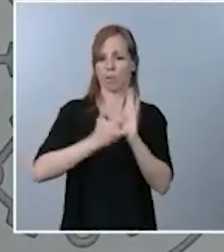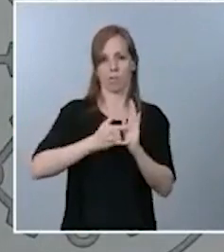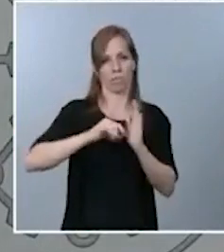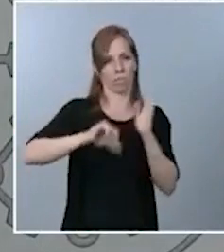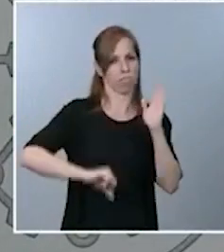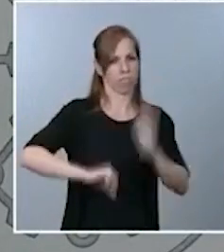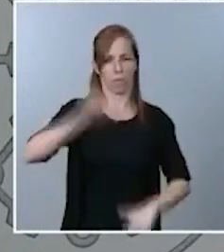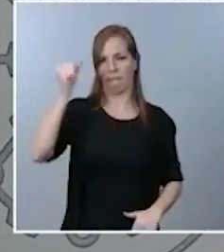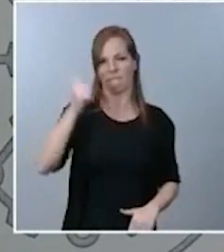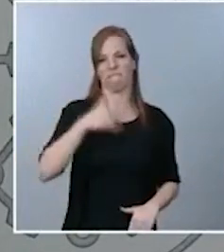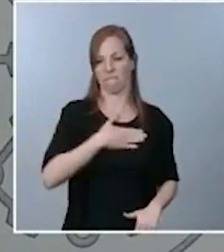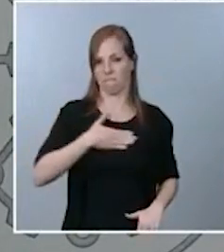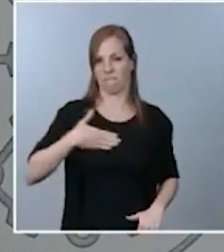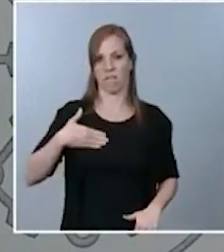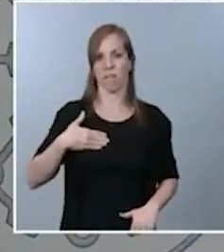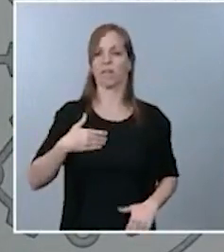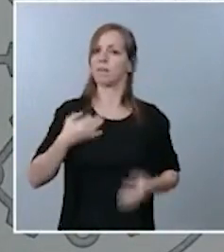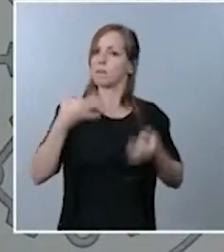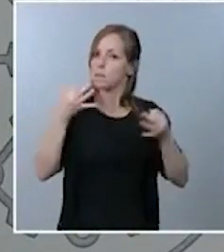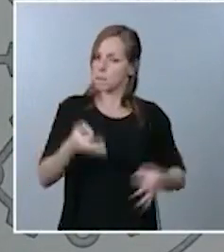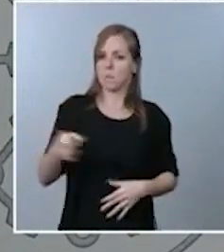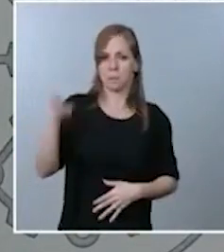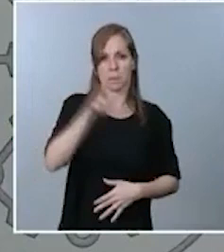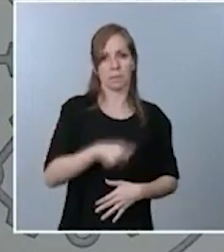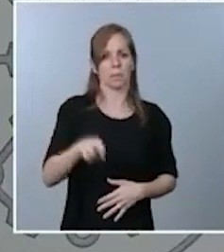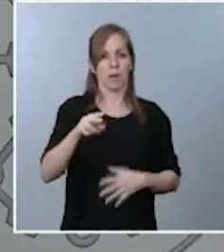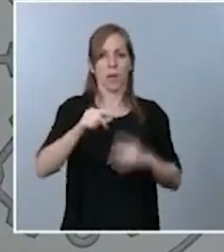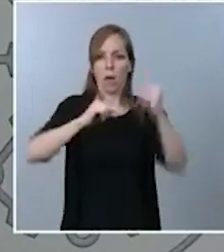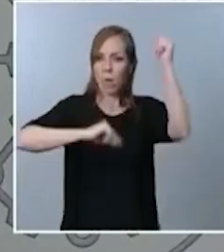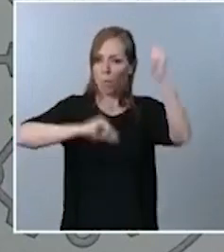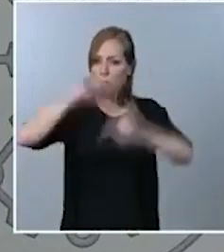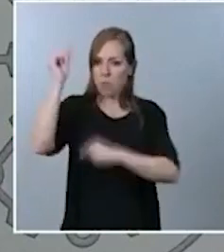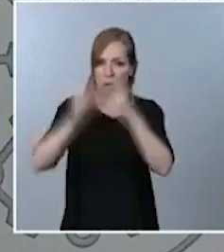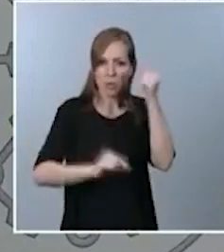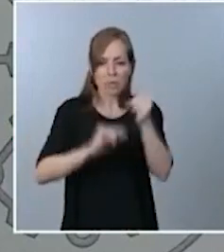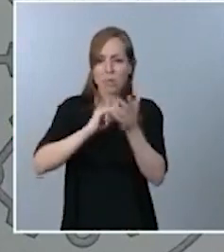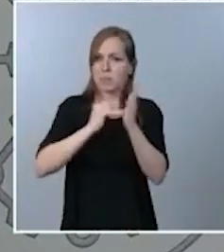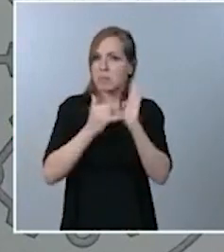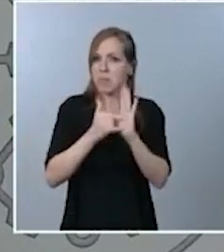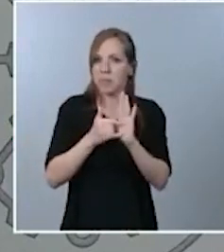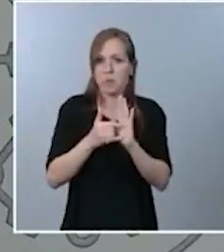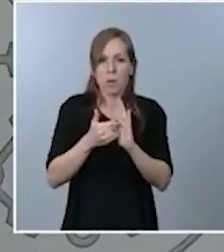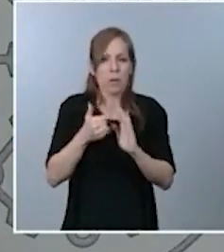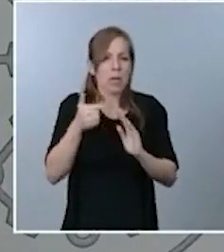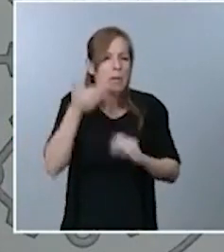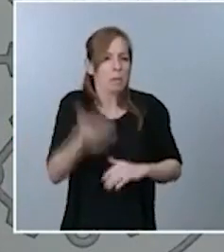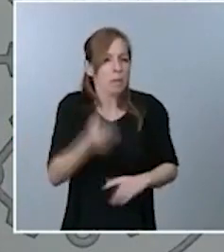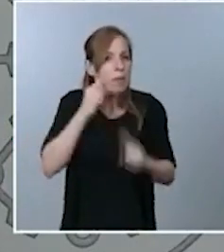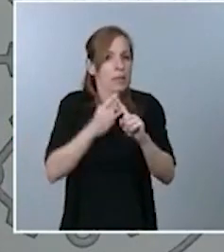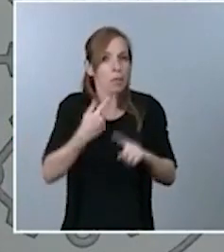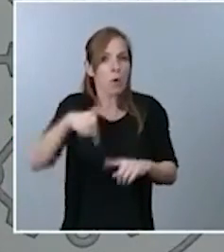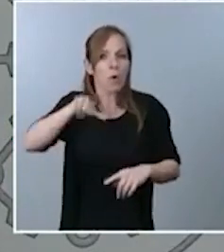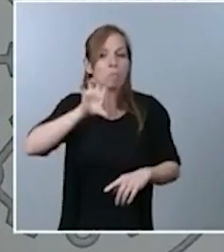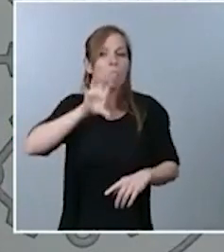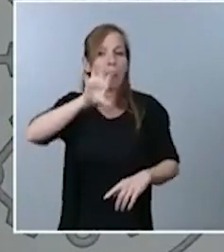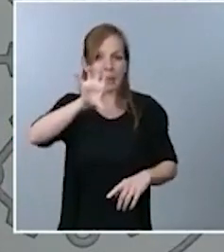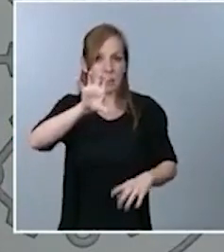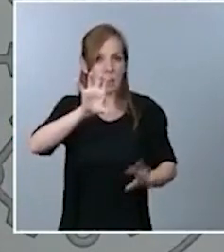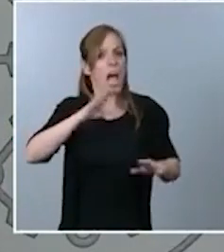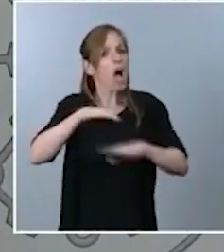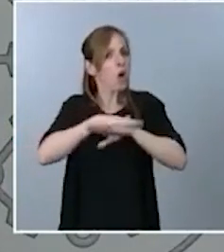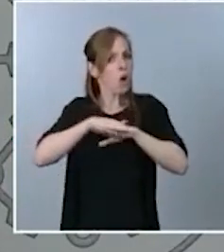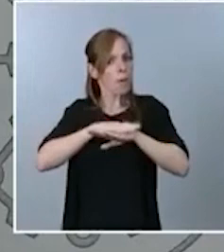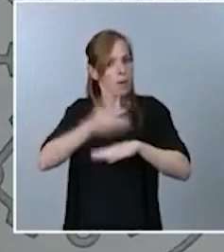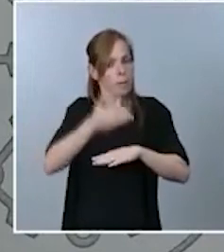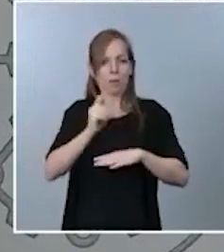siempre, un proyecto de presupuesto imprescindible para este país, no para este Gobierno, para este país, para que seamos capaces de afrontar con todas